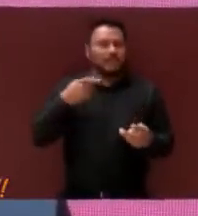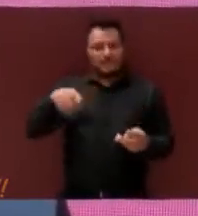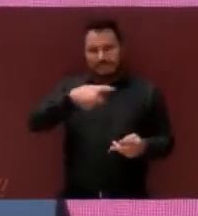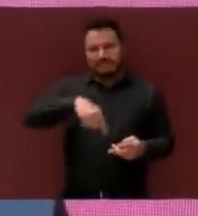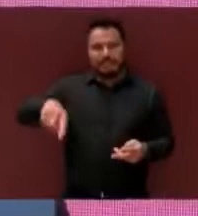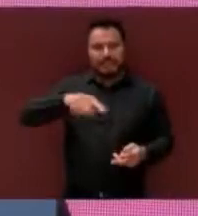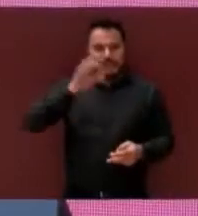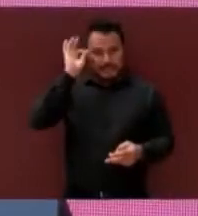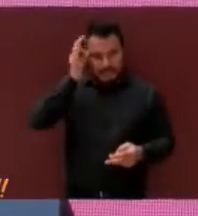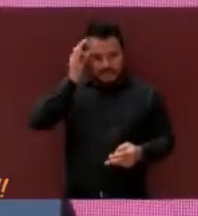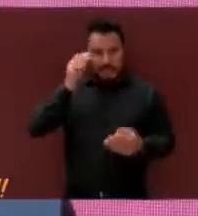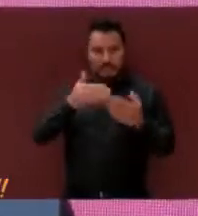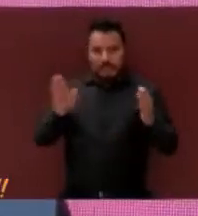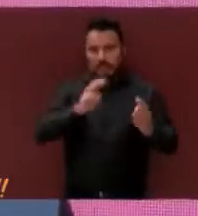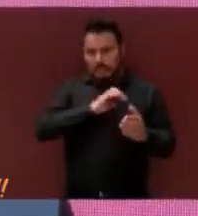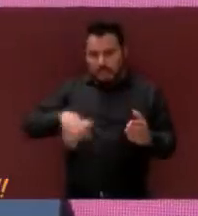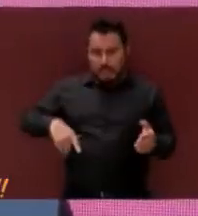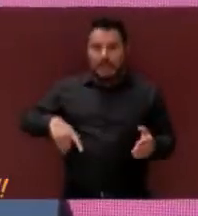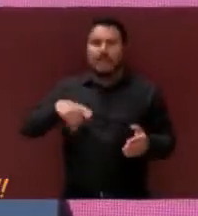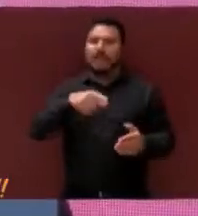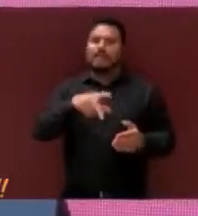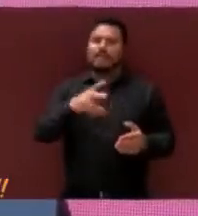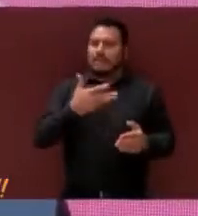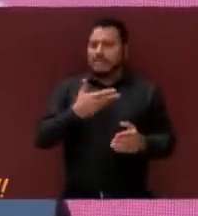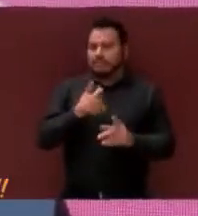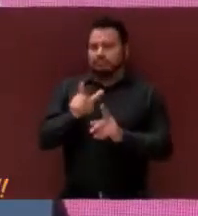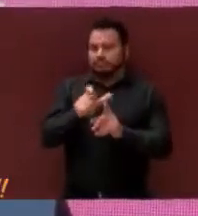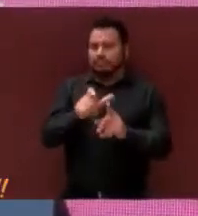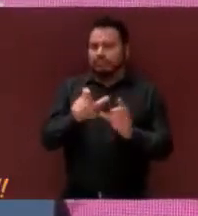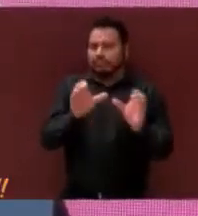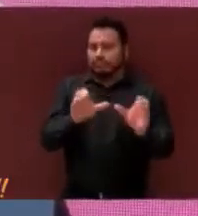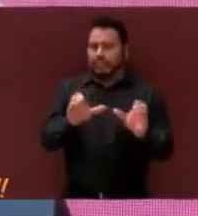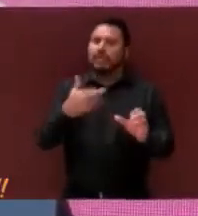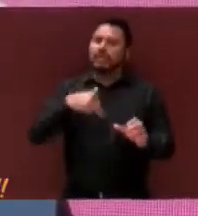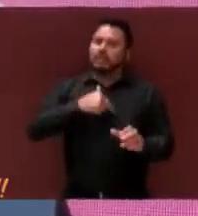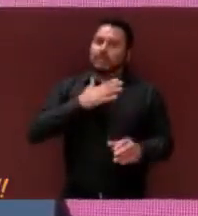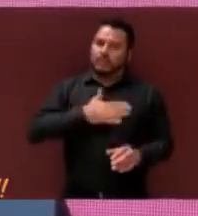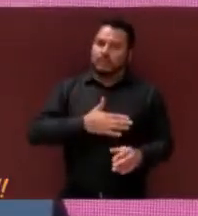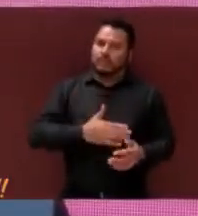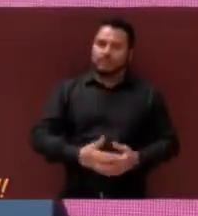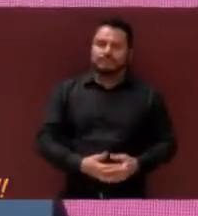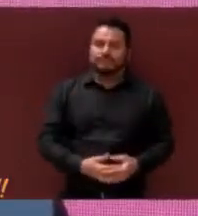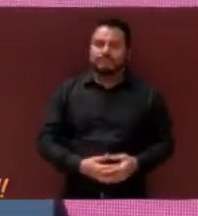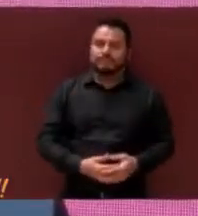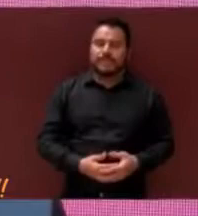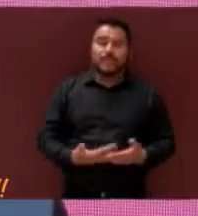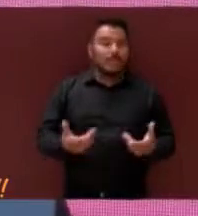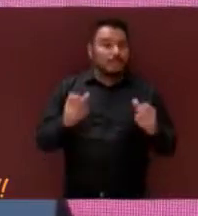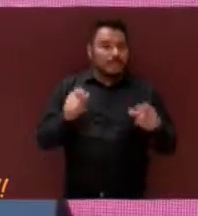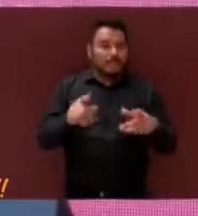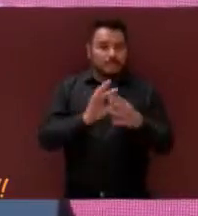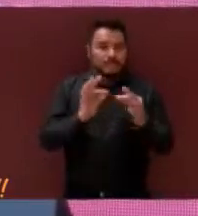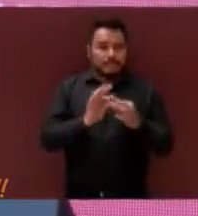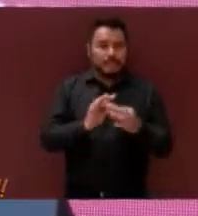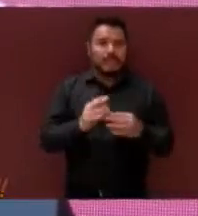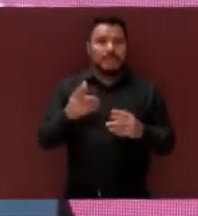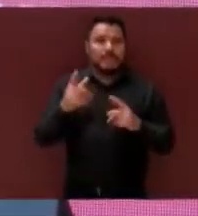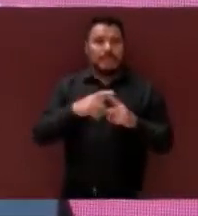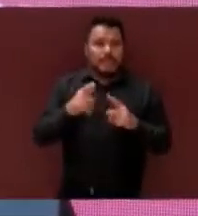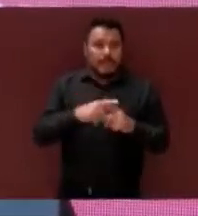municipales no estaban desprotegidos, fuimos justos. Cabe recalcar que entre las tareas a